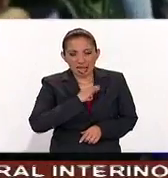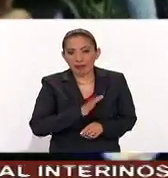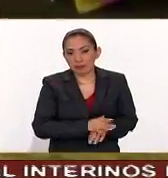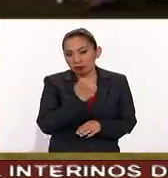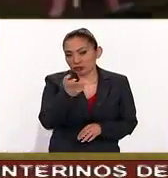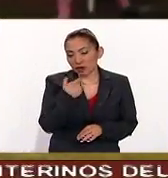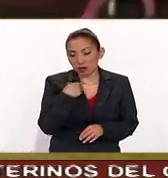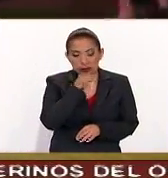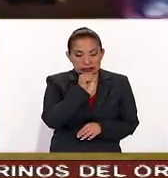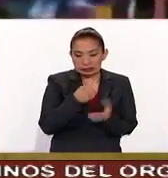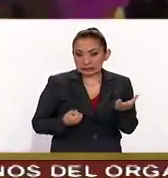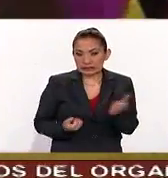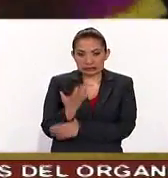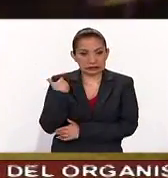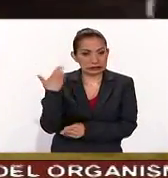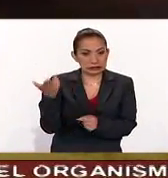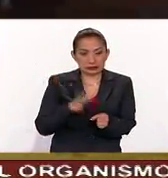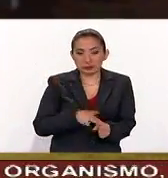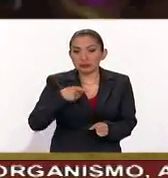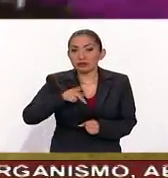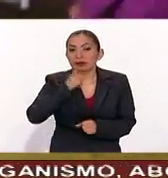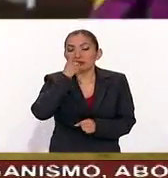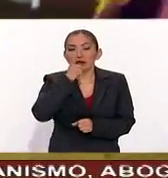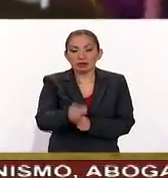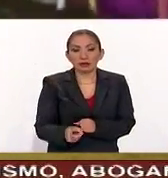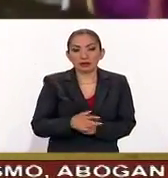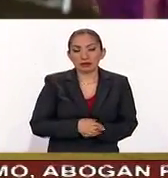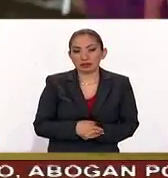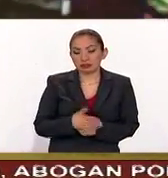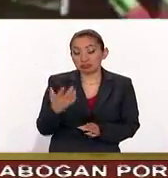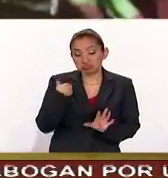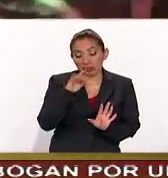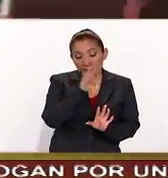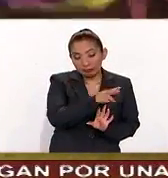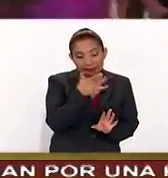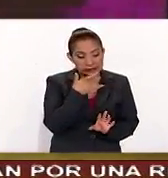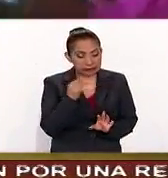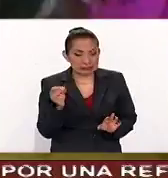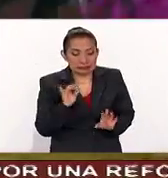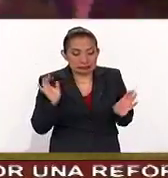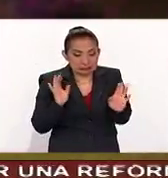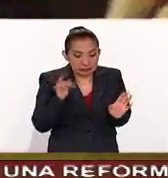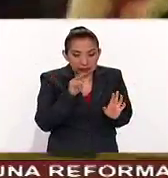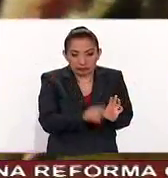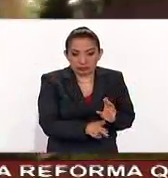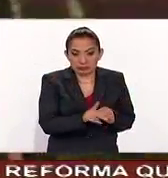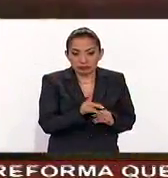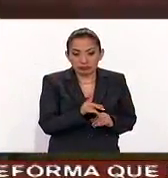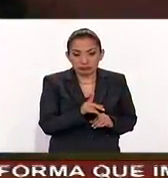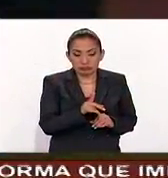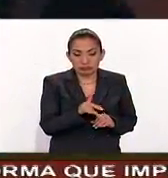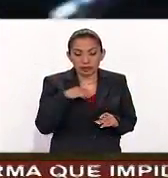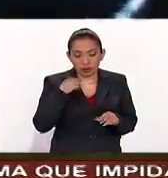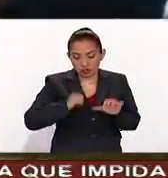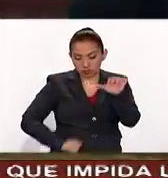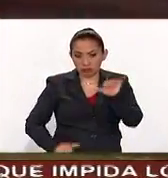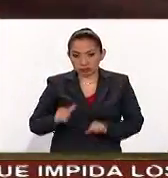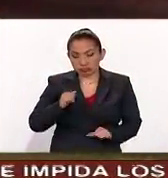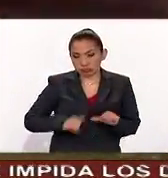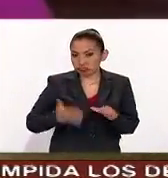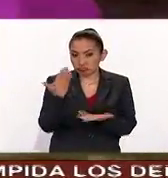todavía no lo van a dar de alta pero dice que fue simple y sencillamente una cirugía